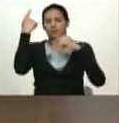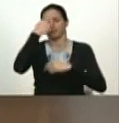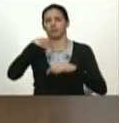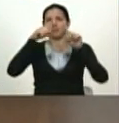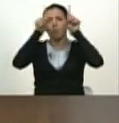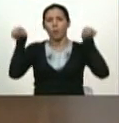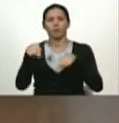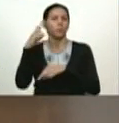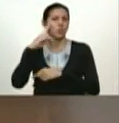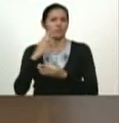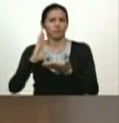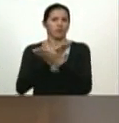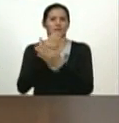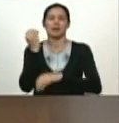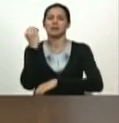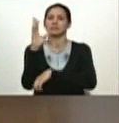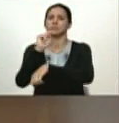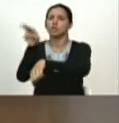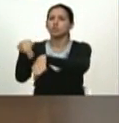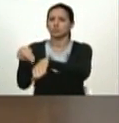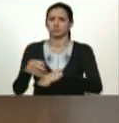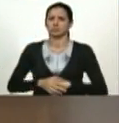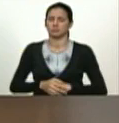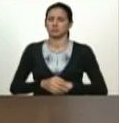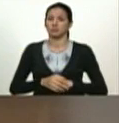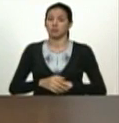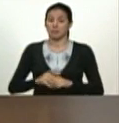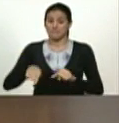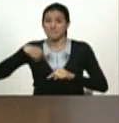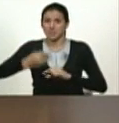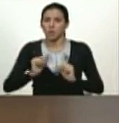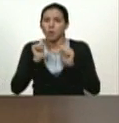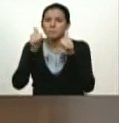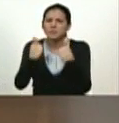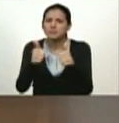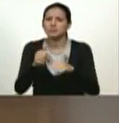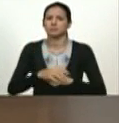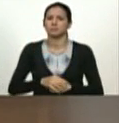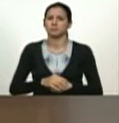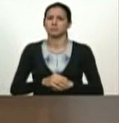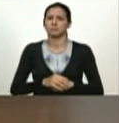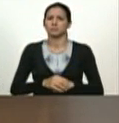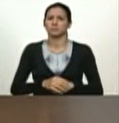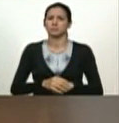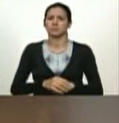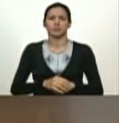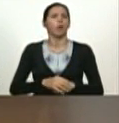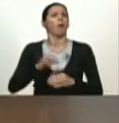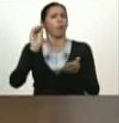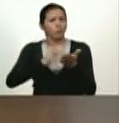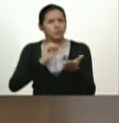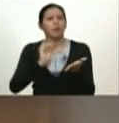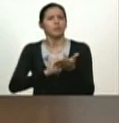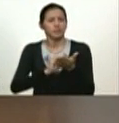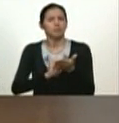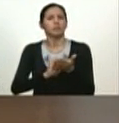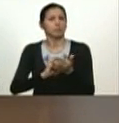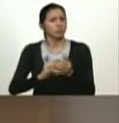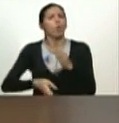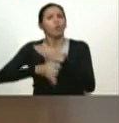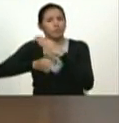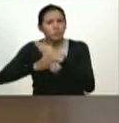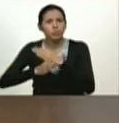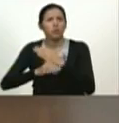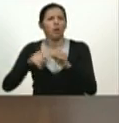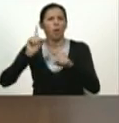Y a partir de mañana se van a desarrollar jornadas de desagravio a Simón Bolívar y a Hugo Chávez en todas